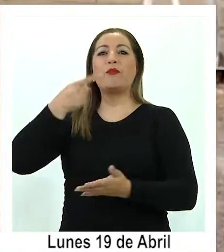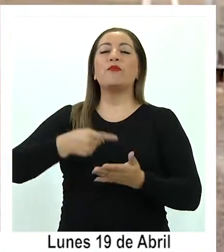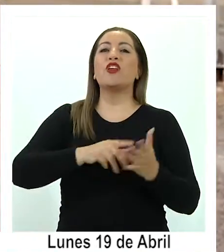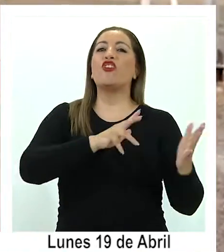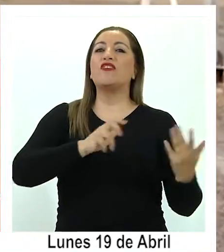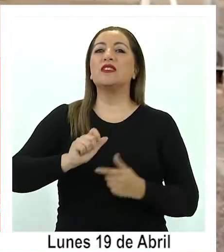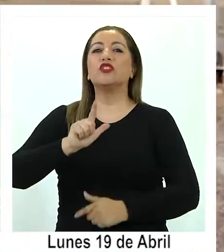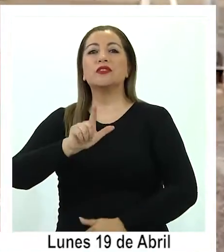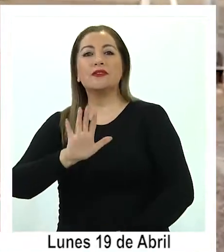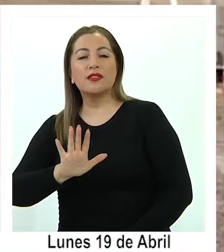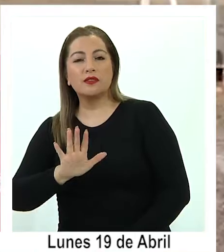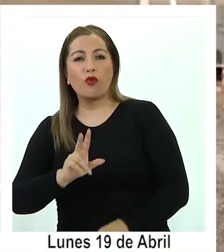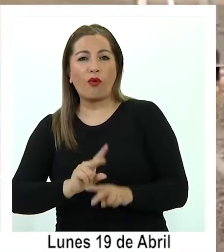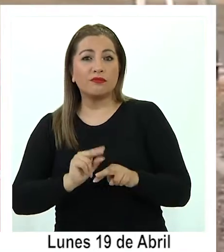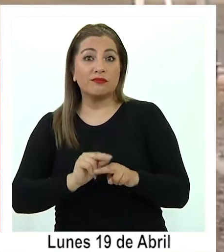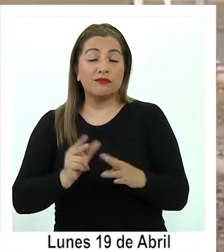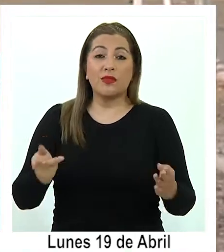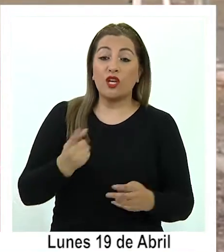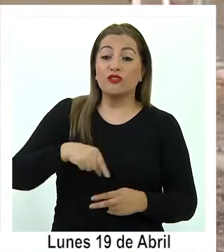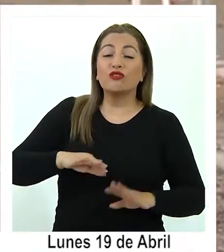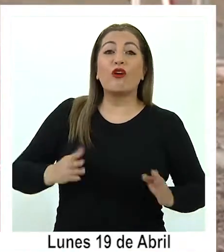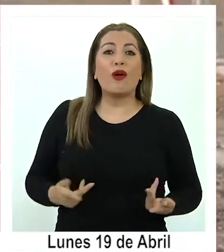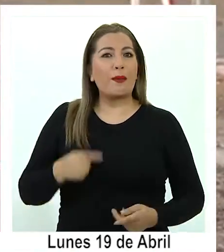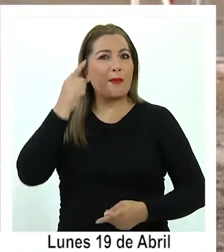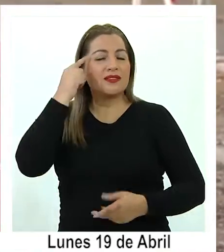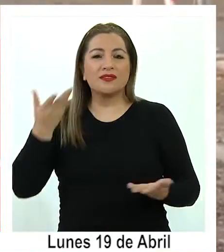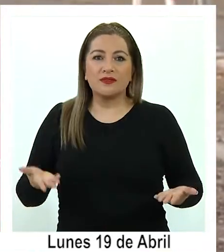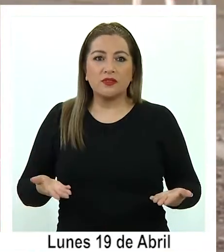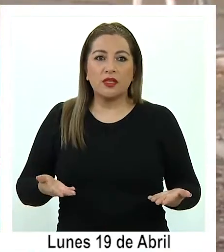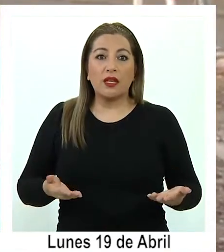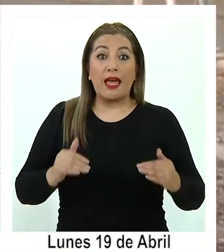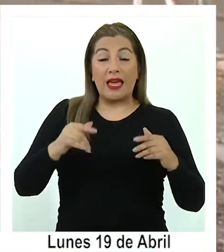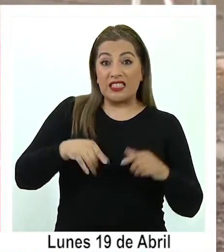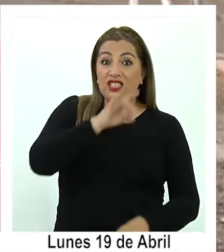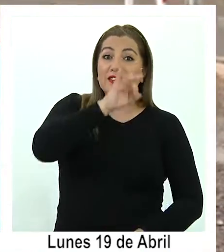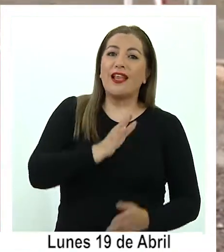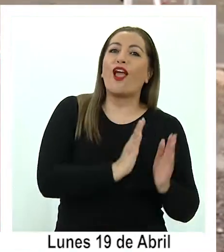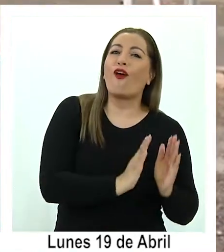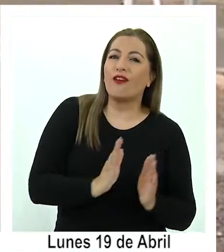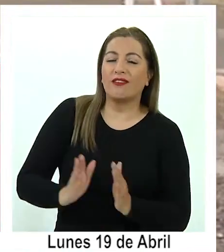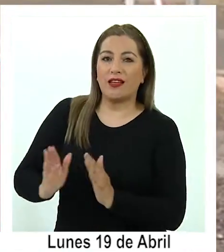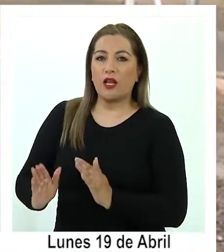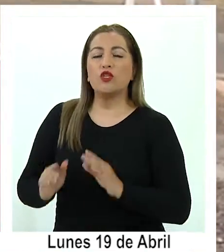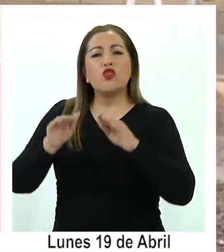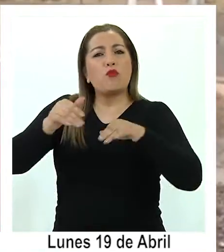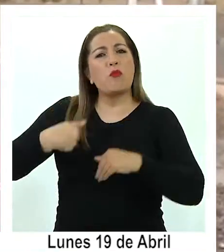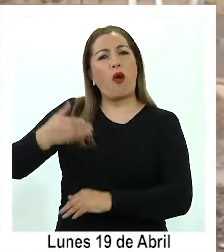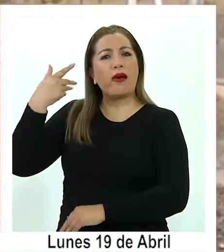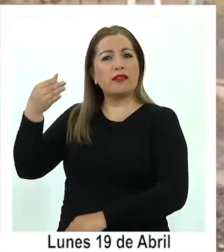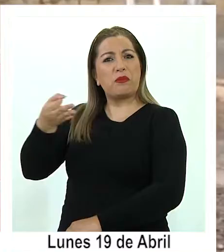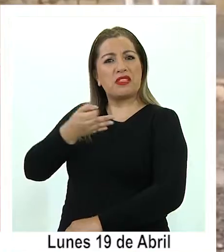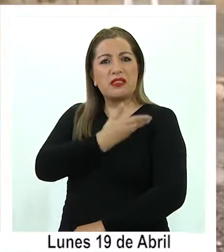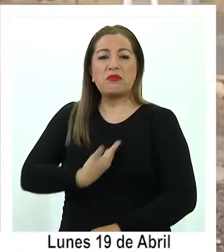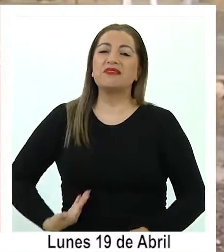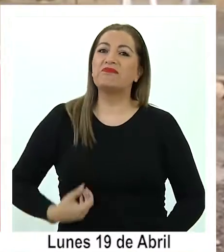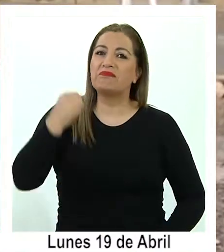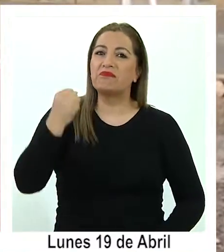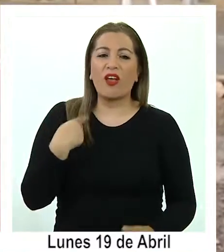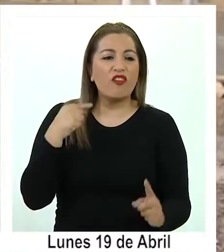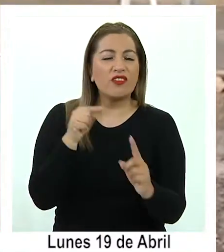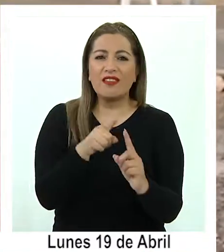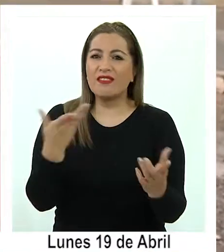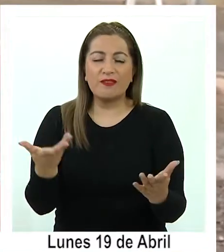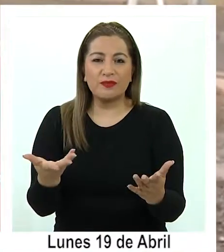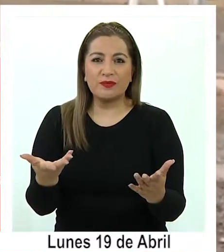1975 y nos va a permitir principalmente ordenar la casa. Tal como lo dijo el presidente, lo que busca como objetivo